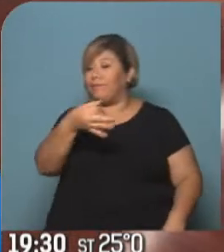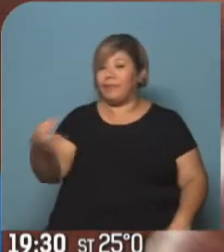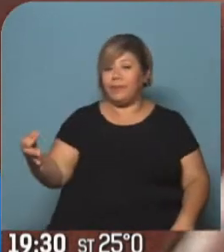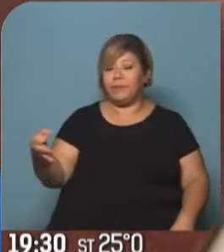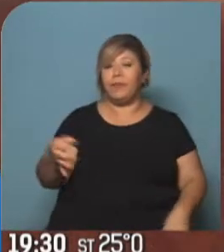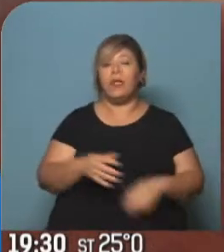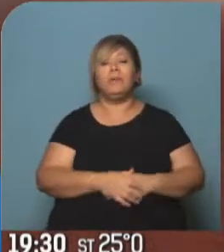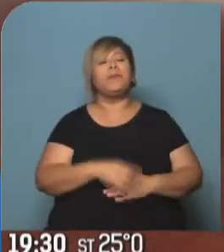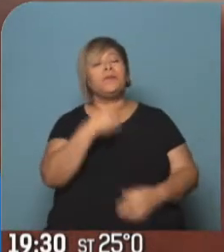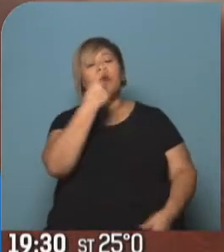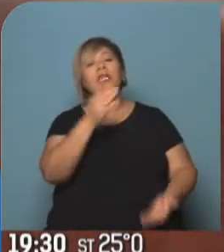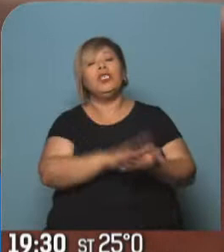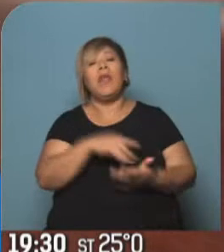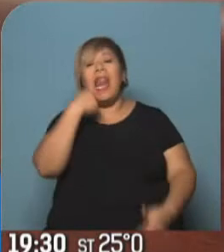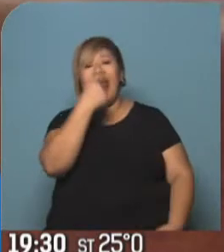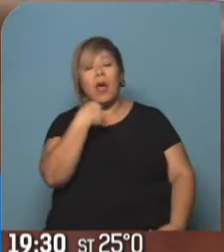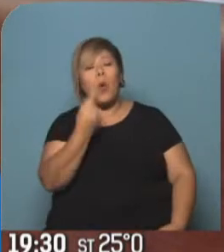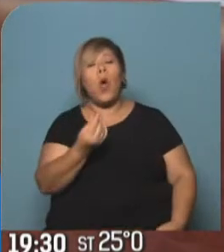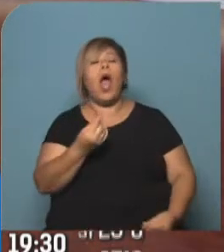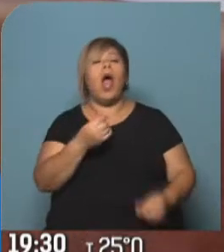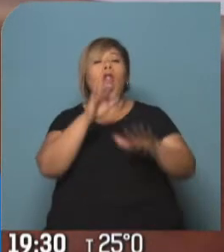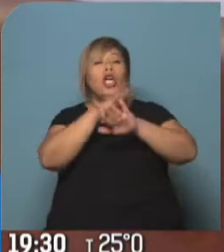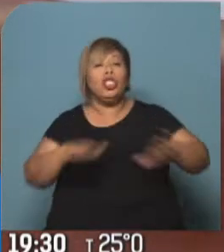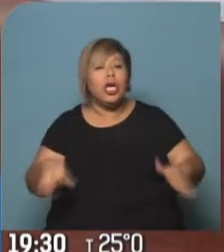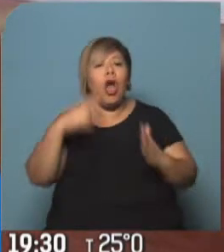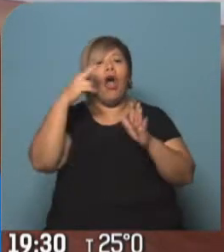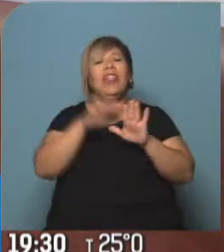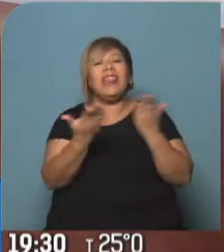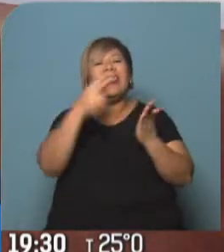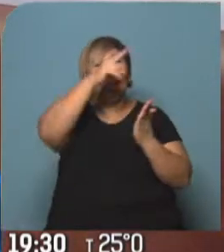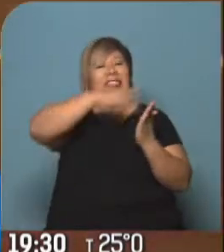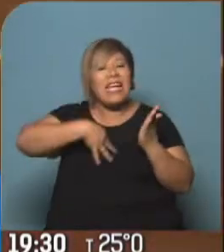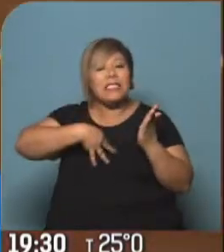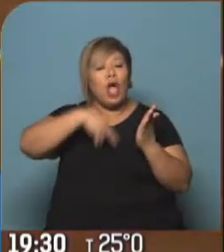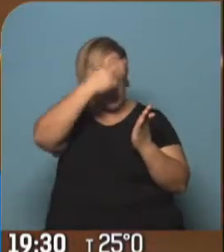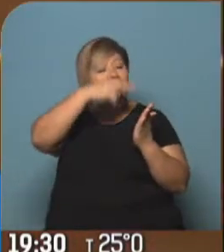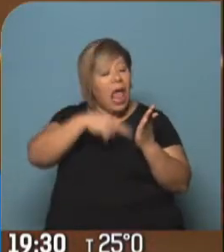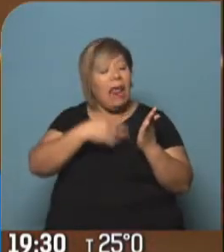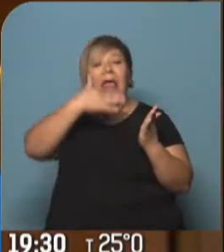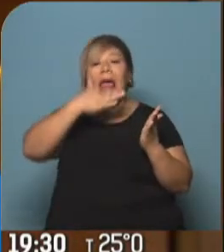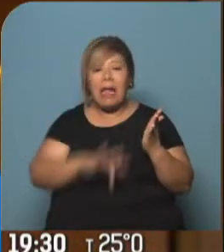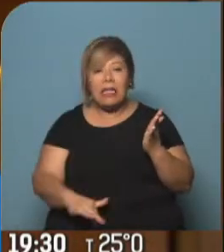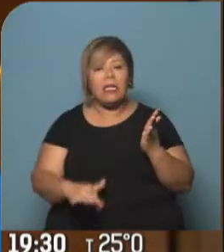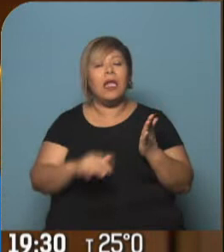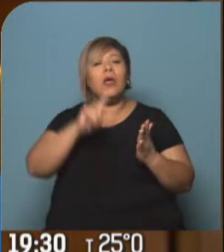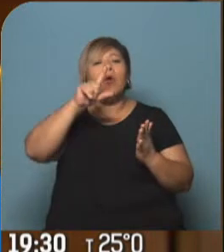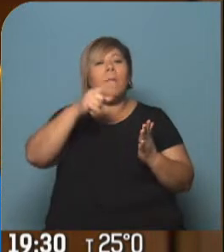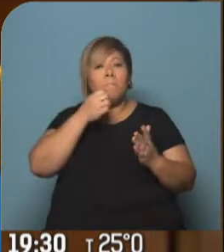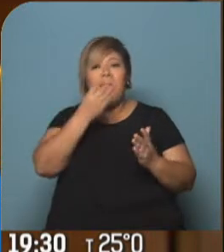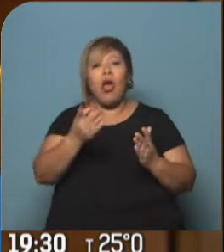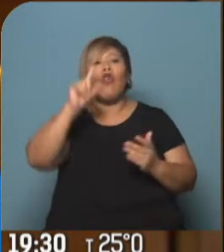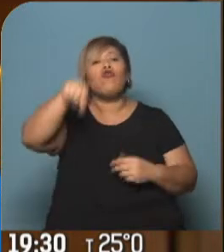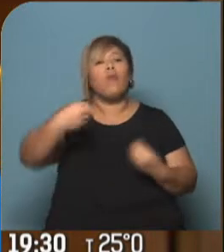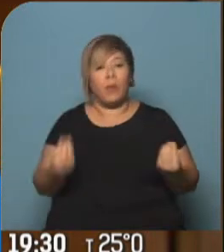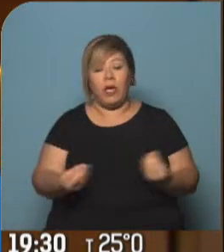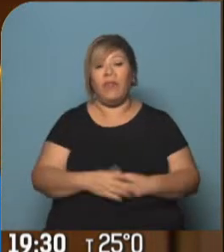dio el resultado en cuanto a comprensión de textos que siempre es un tema fundamental para definir cómo están los chicos? Bueno, justamente el porcentaje,